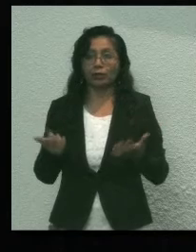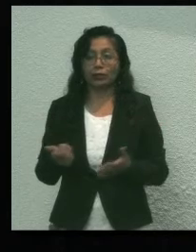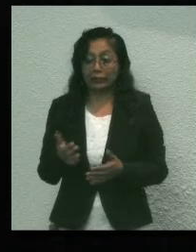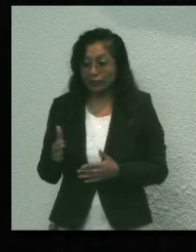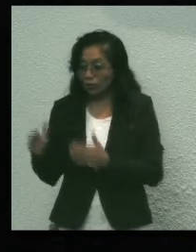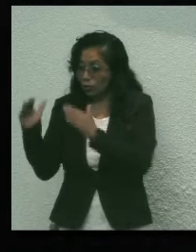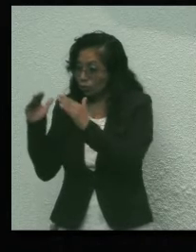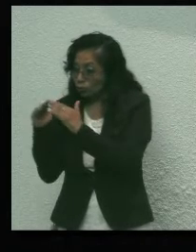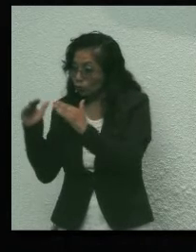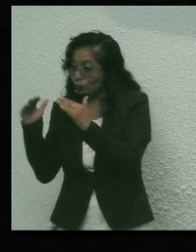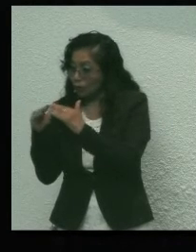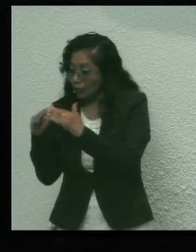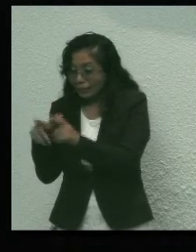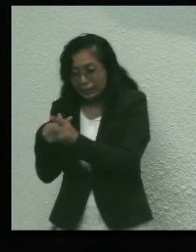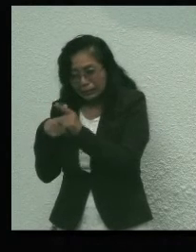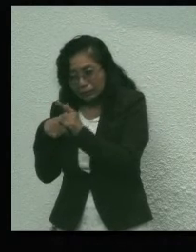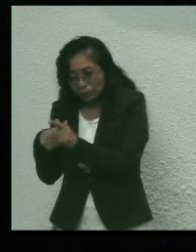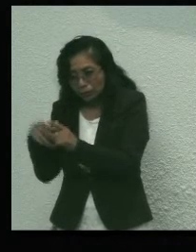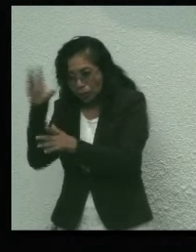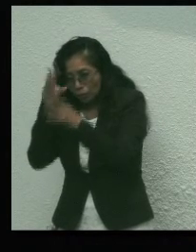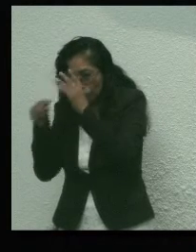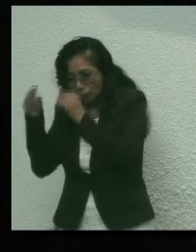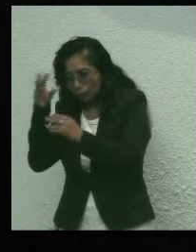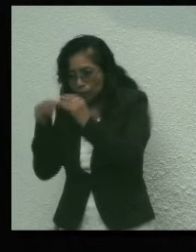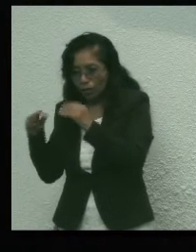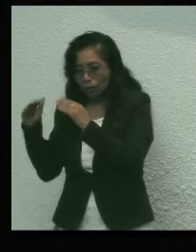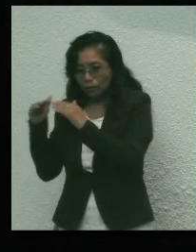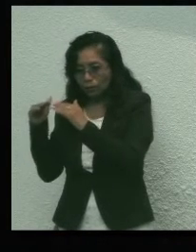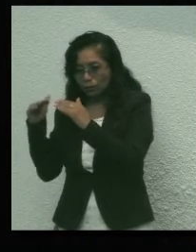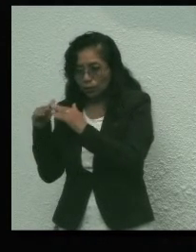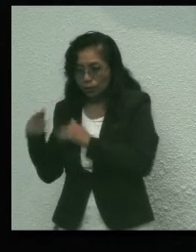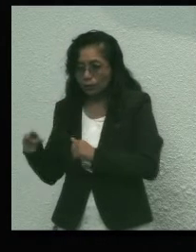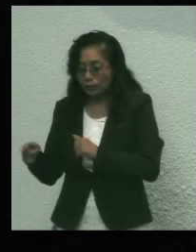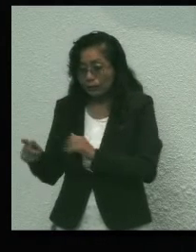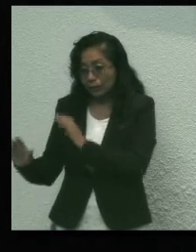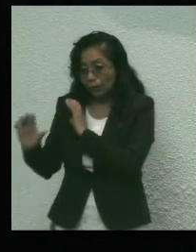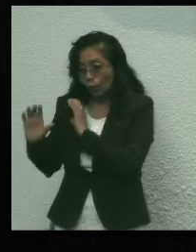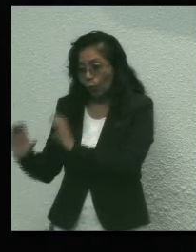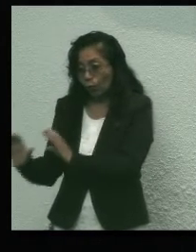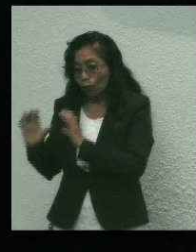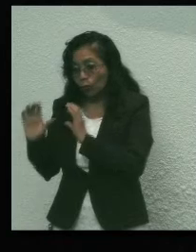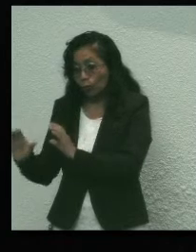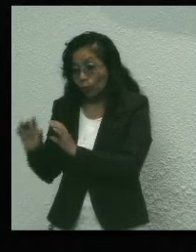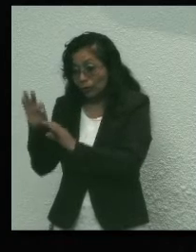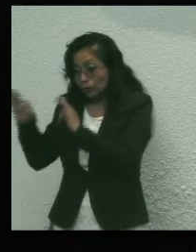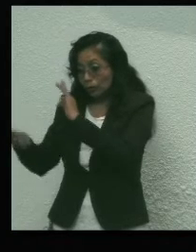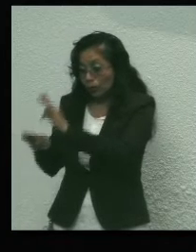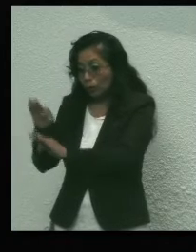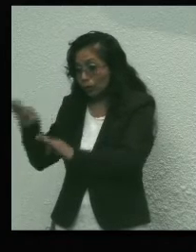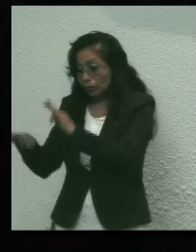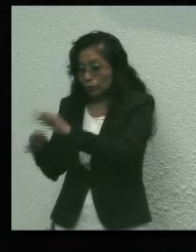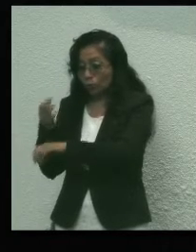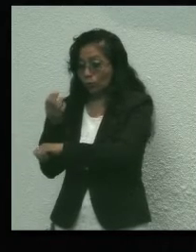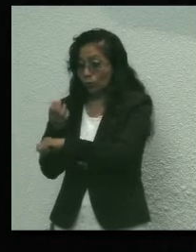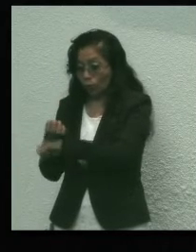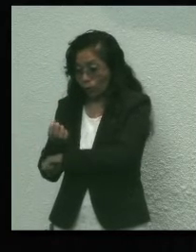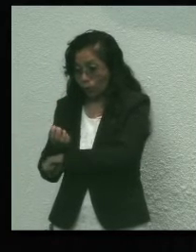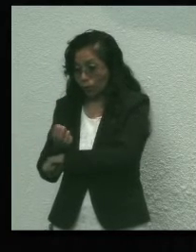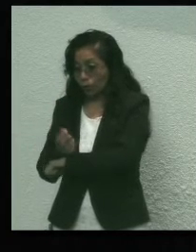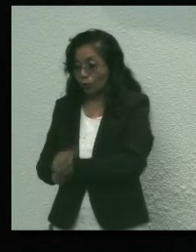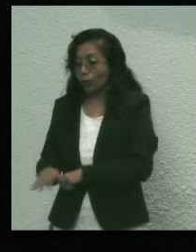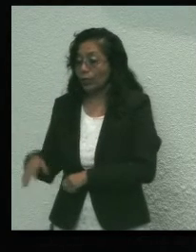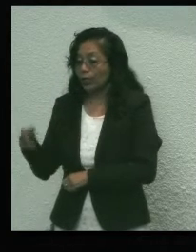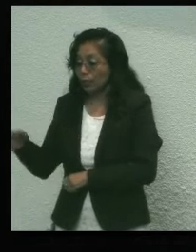hogares continuar con su aprendizaje, deberán de ser cuidadores necesariamente atendidos por el Estado, sobre todo los